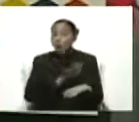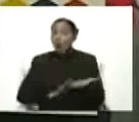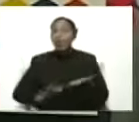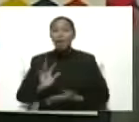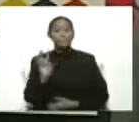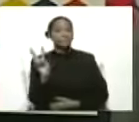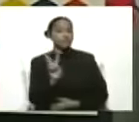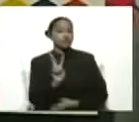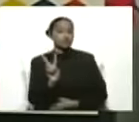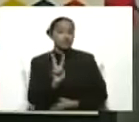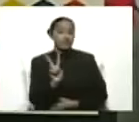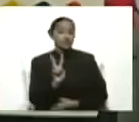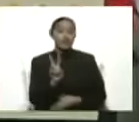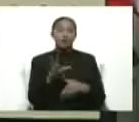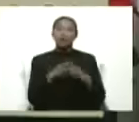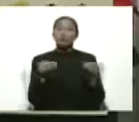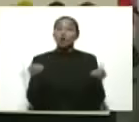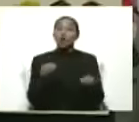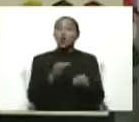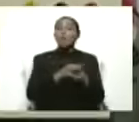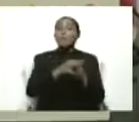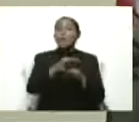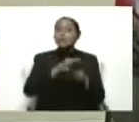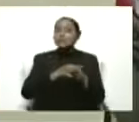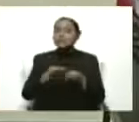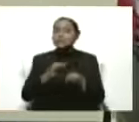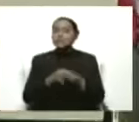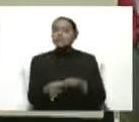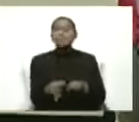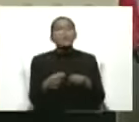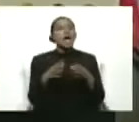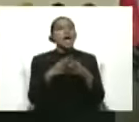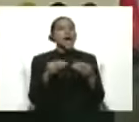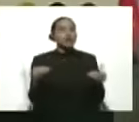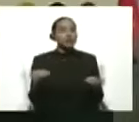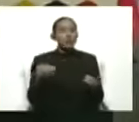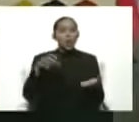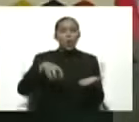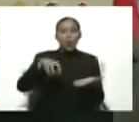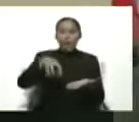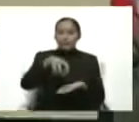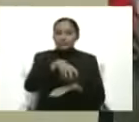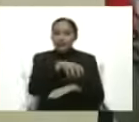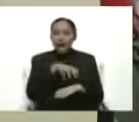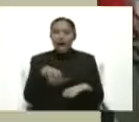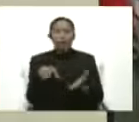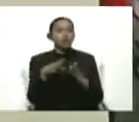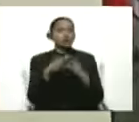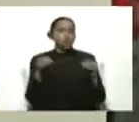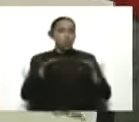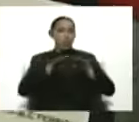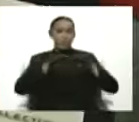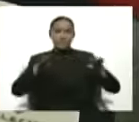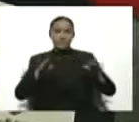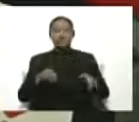En todos los municipios, en todos los estados, hay mesas para que podamos todos acudir. Esto,